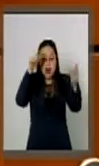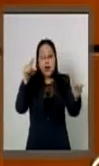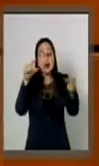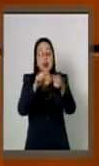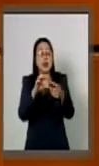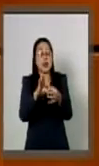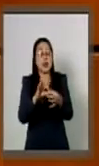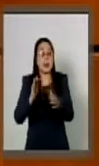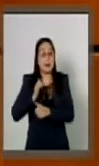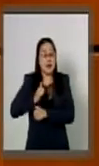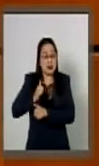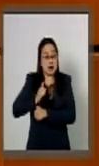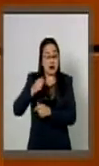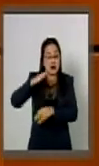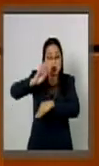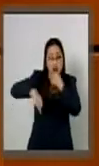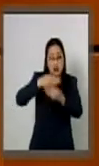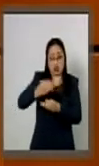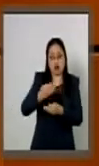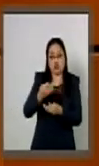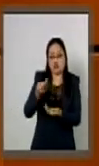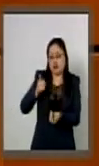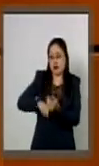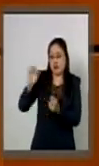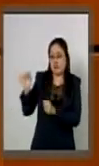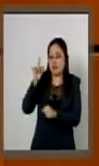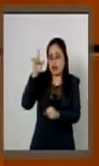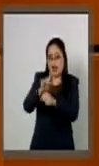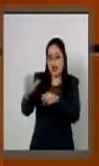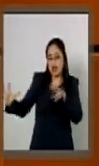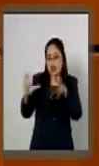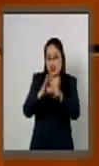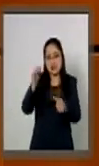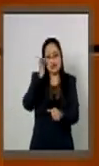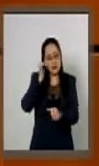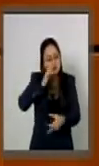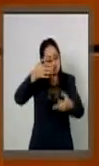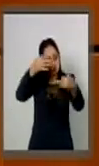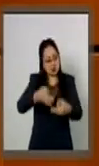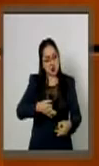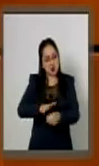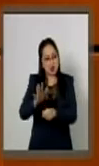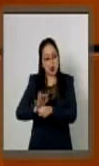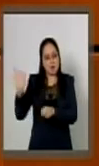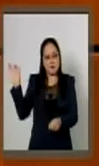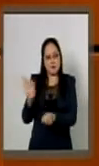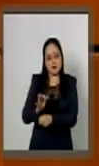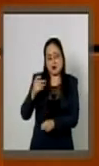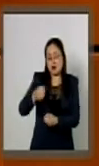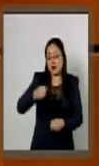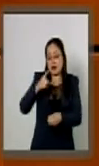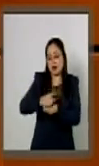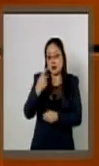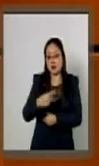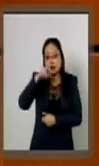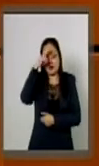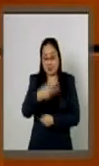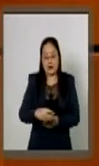Ejército y a todas las Fuerzas Federales que han salvaguardado la integridad y la seguridad de nuestro país.